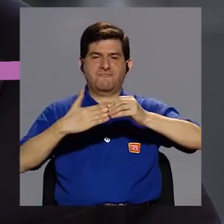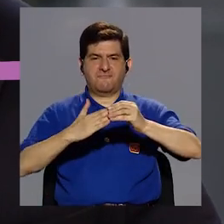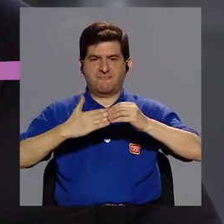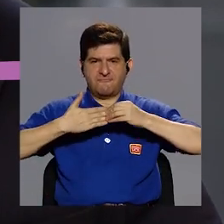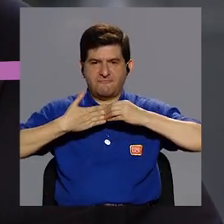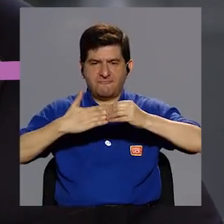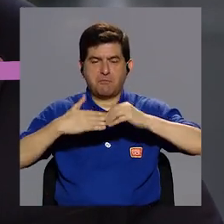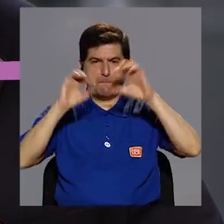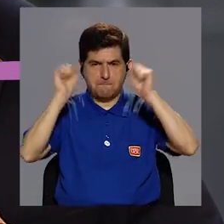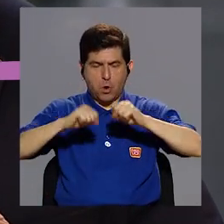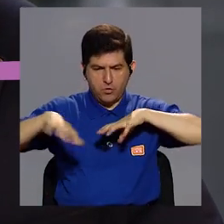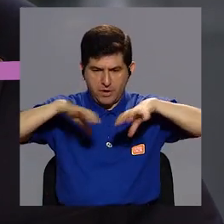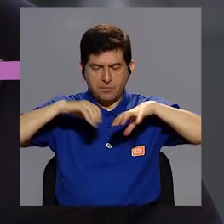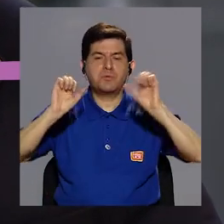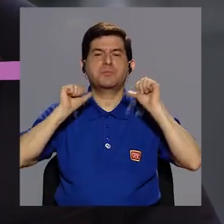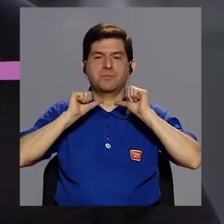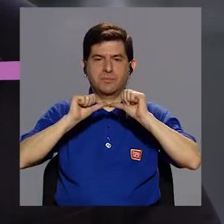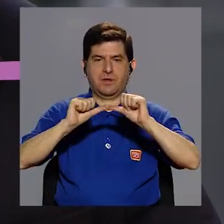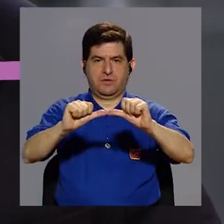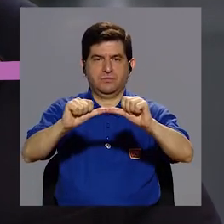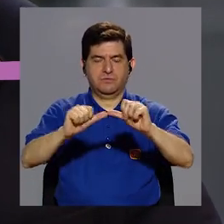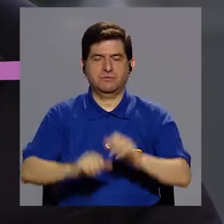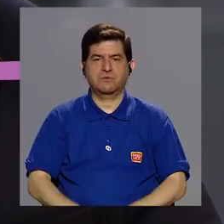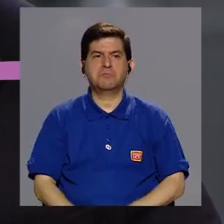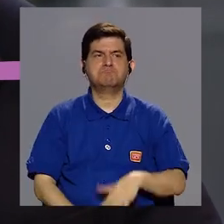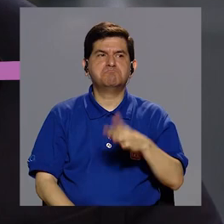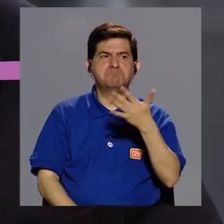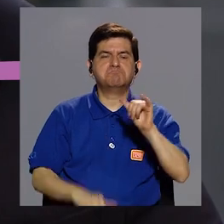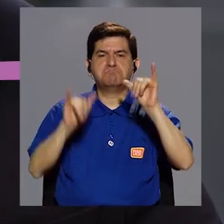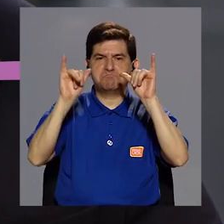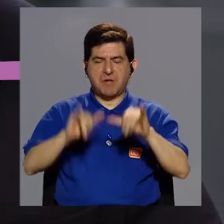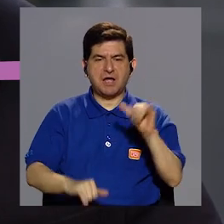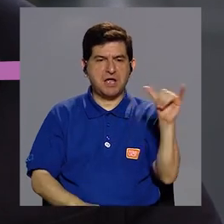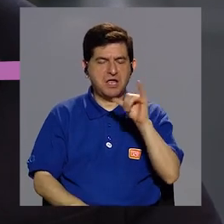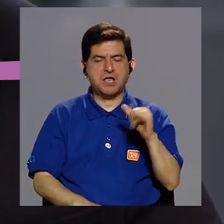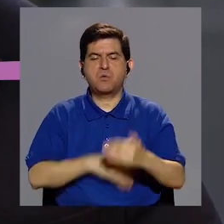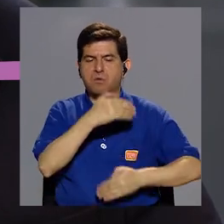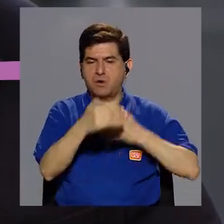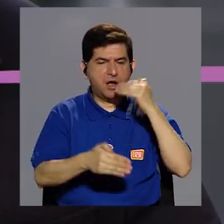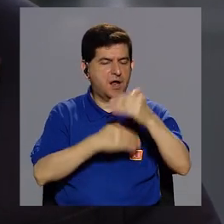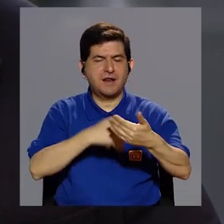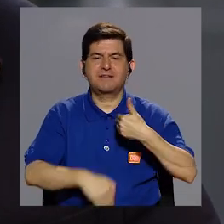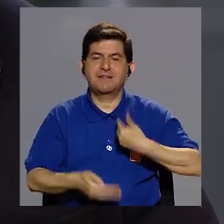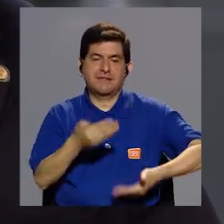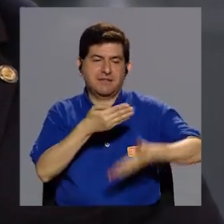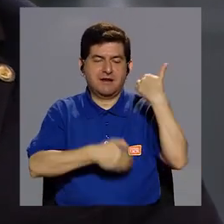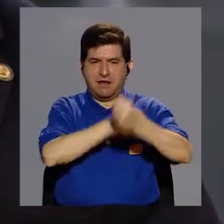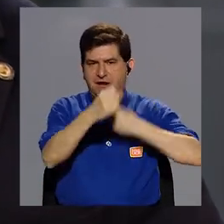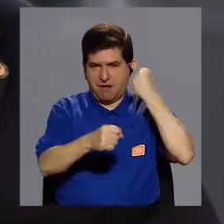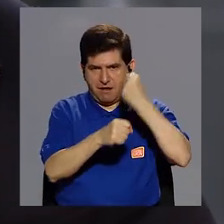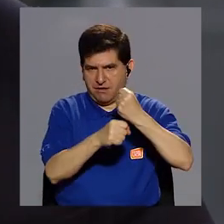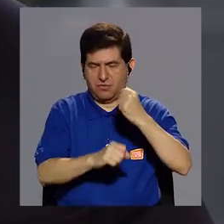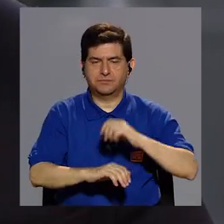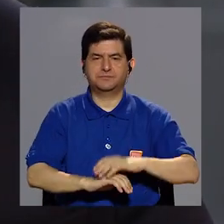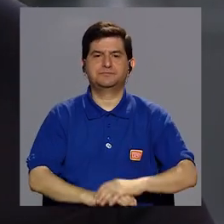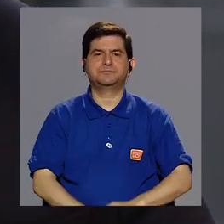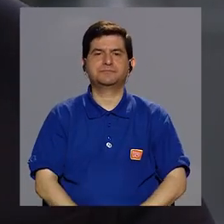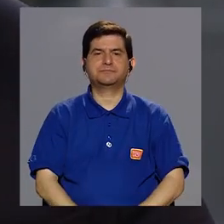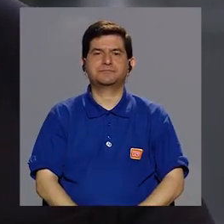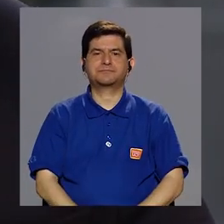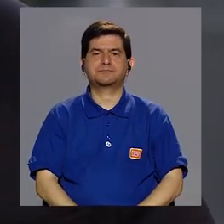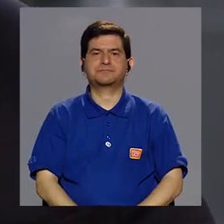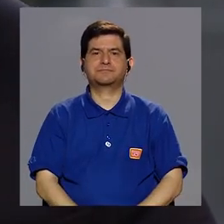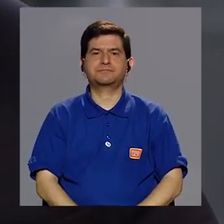flexibilidad para que pueda movilizarse, para que pueda más o menos mantener la misma dinámica que tenía en años anteriores.